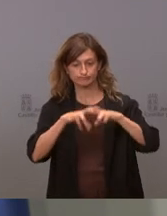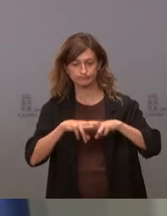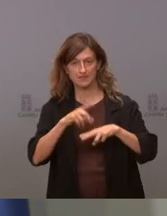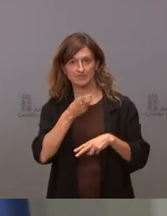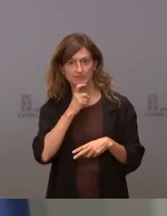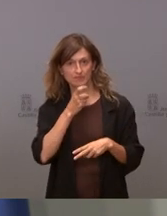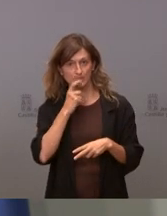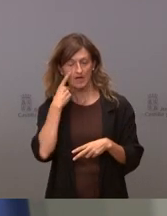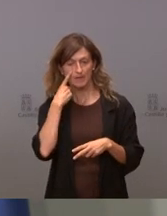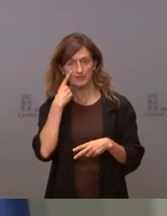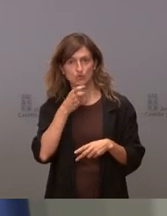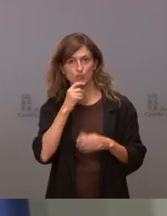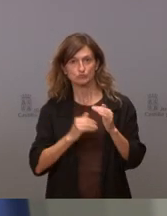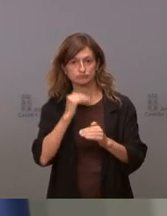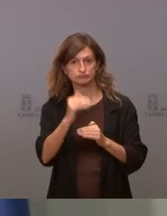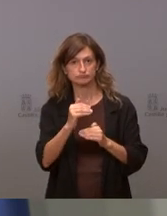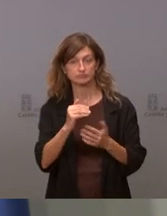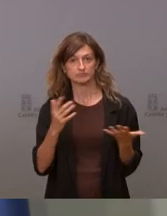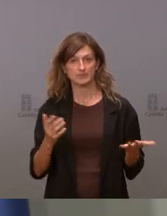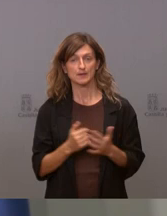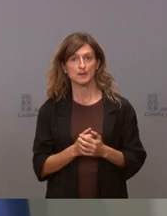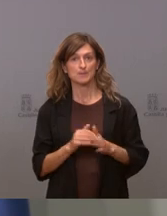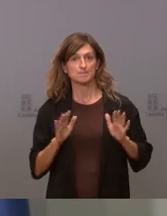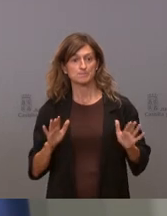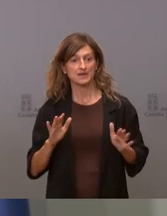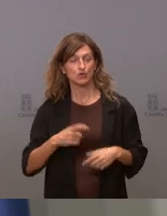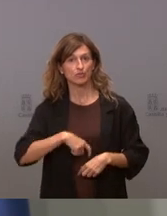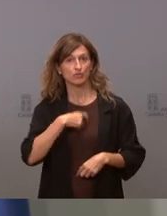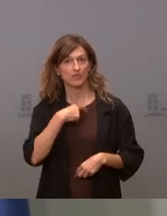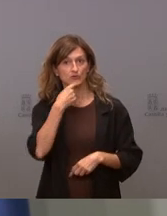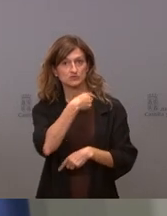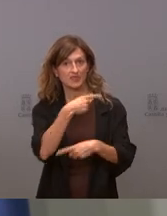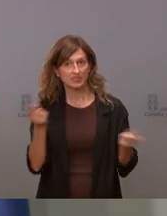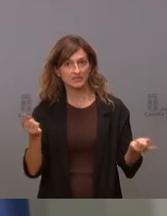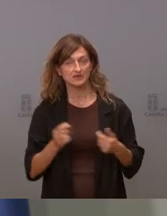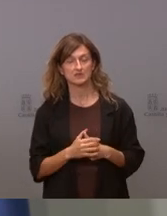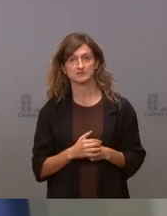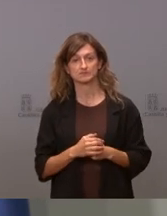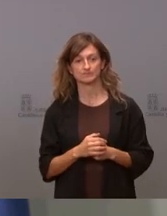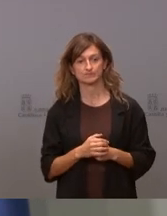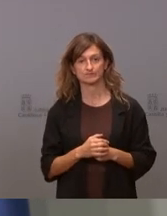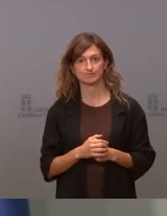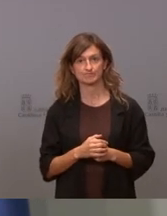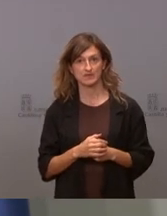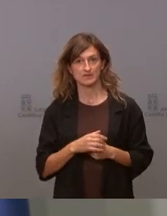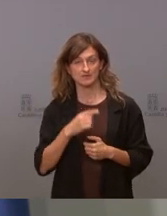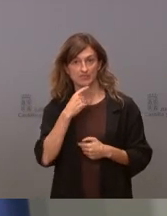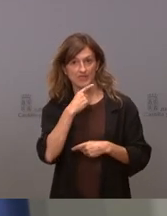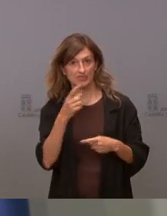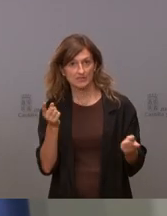y ver cómo seguimos avanzando pero lo que no podemos decirles a los ciudadanos y eso sería un error